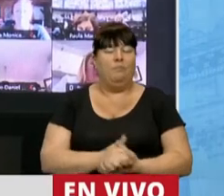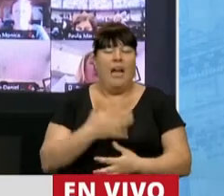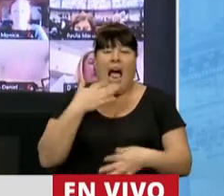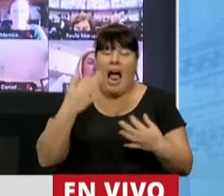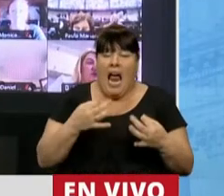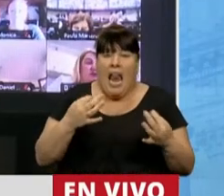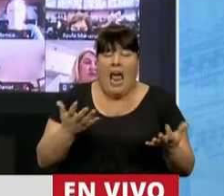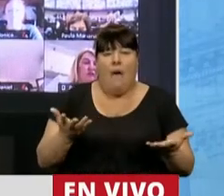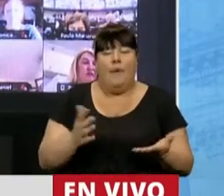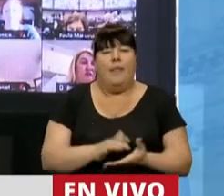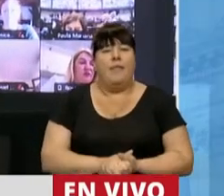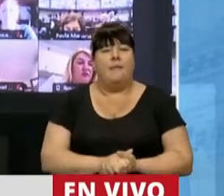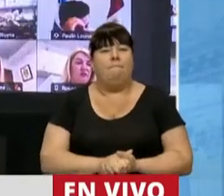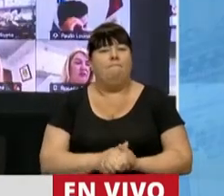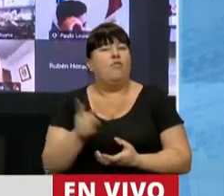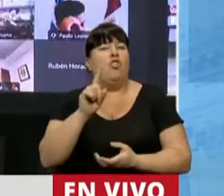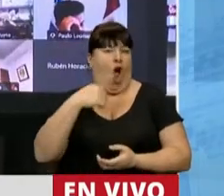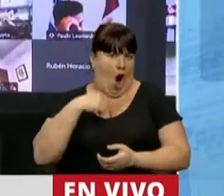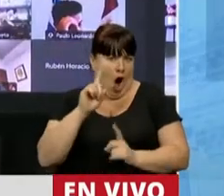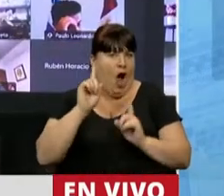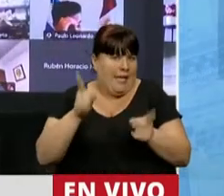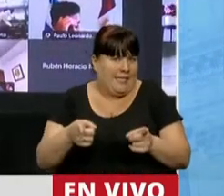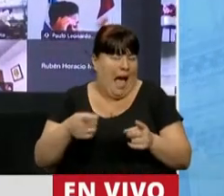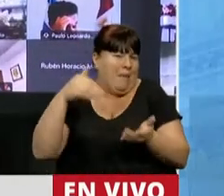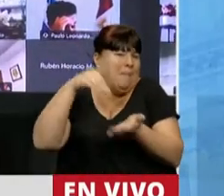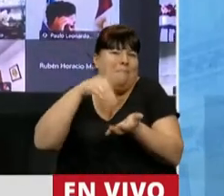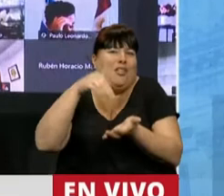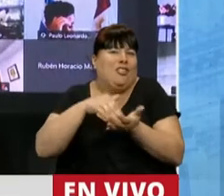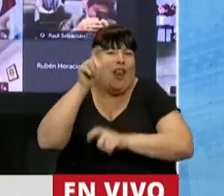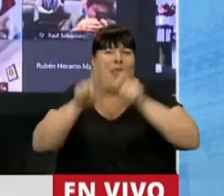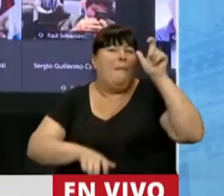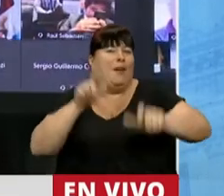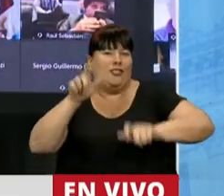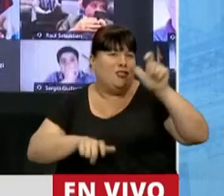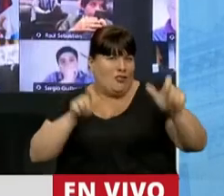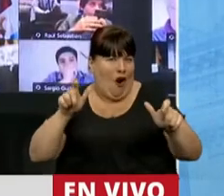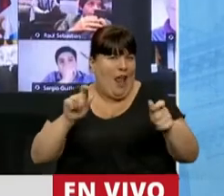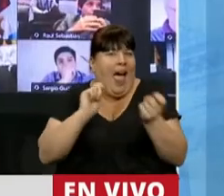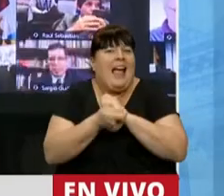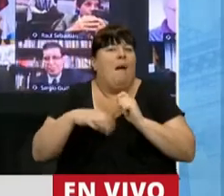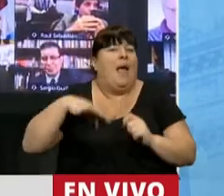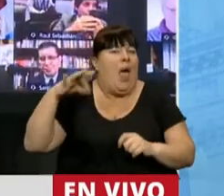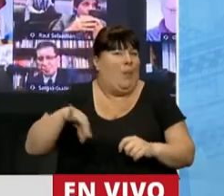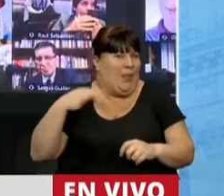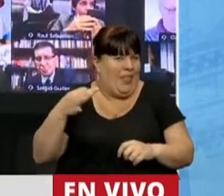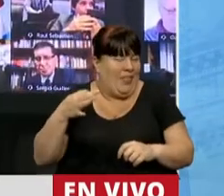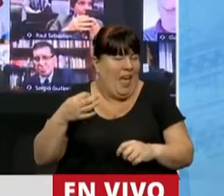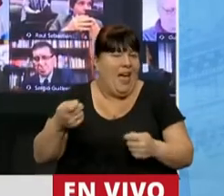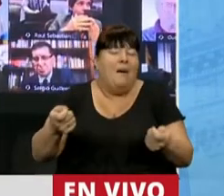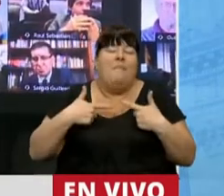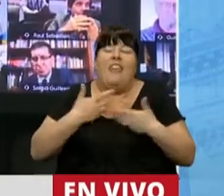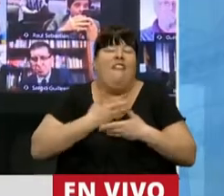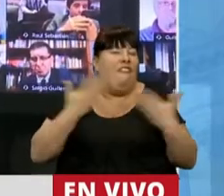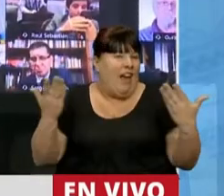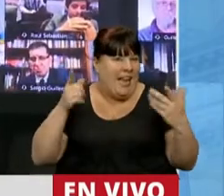la verdad es que no solamente a mí, sino a millones de personas, nos cambió la vida y nos dio